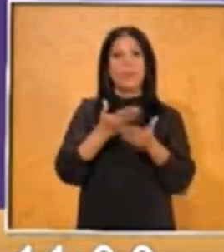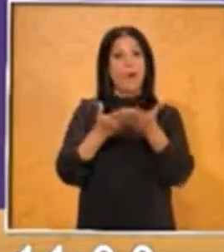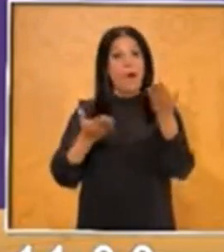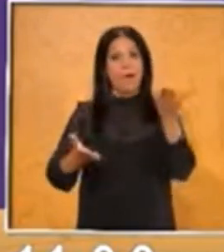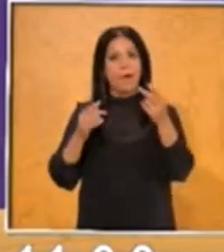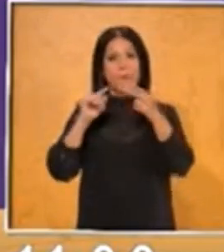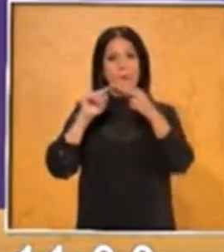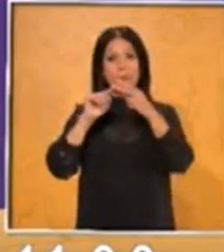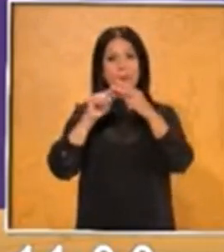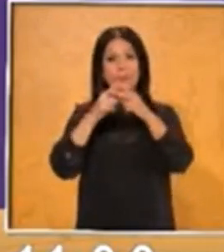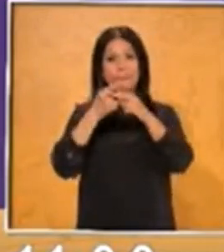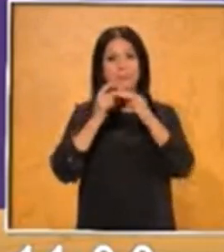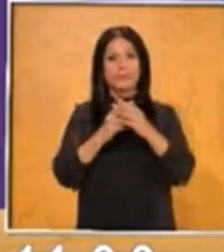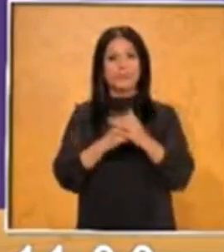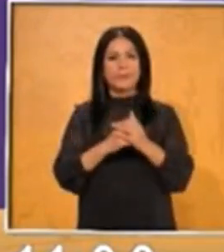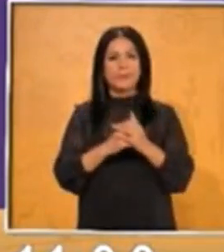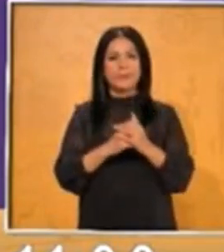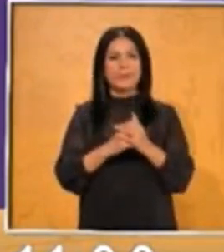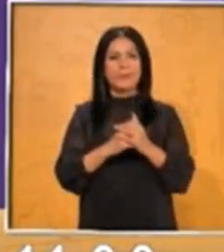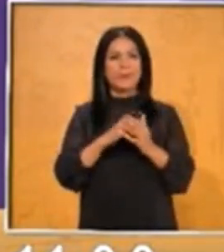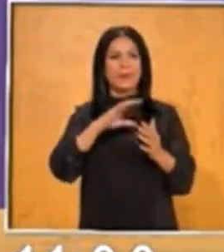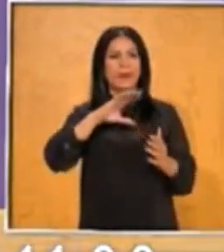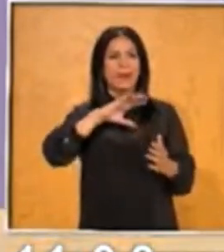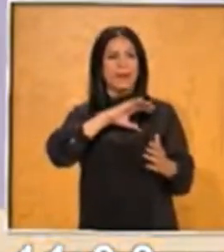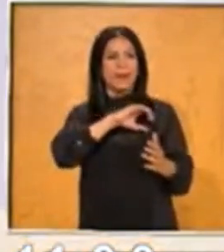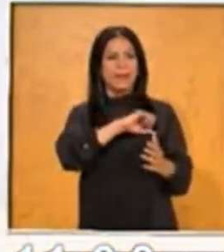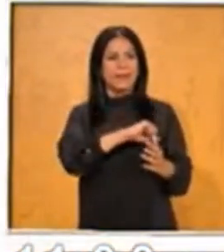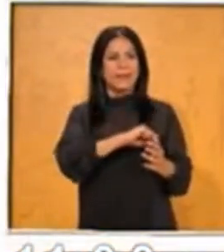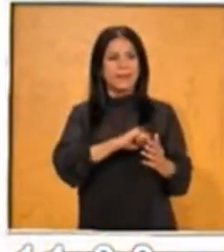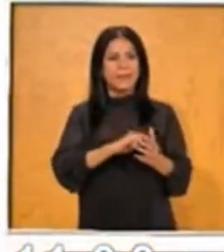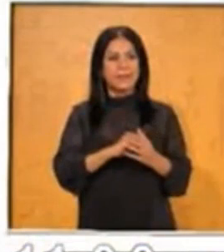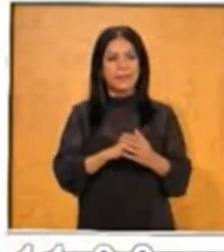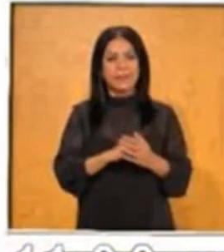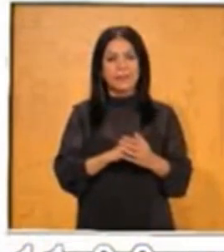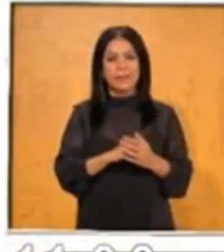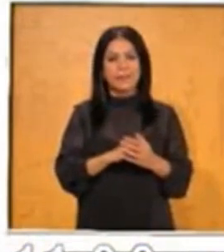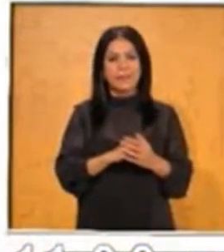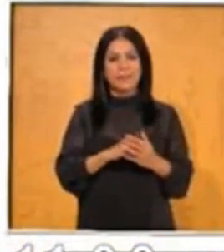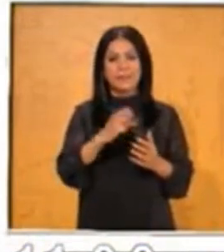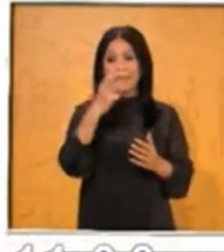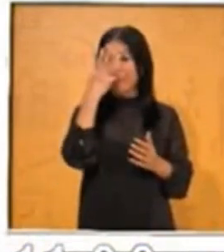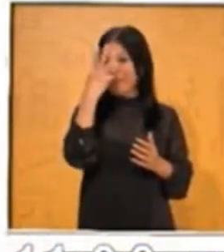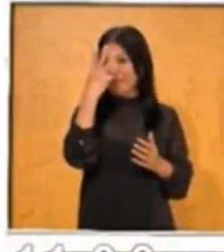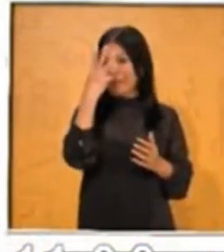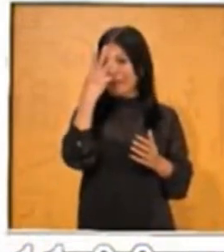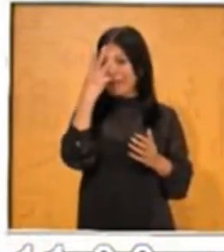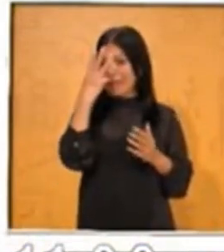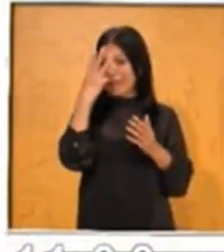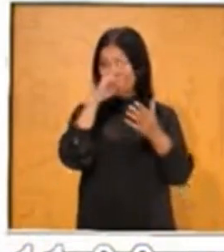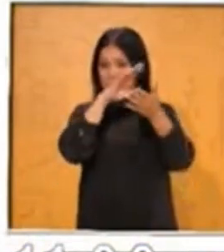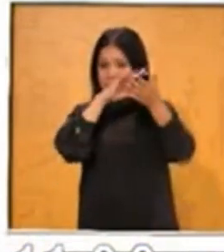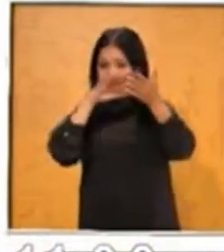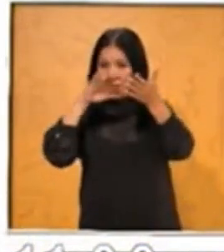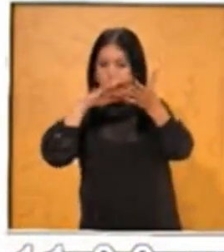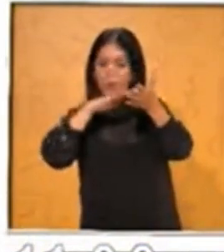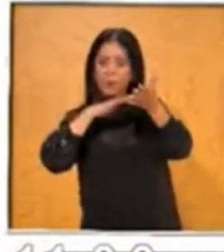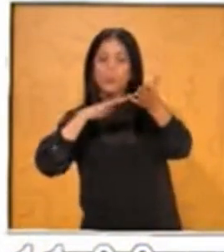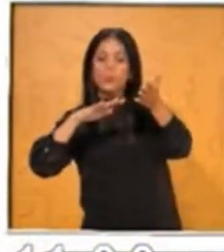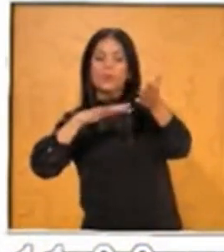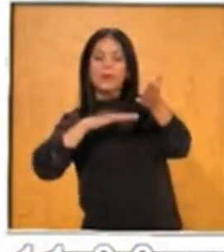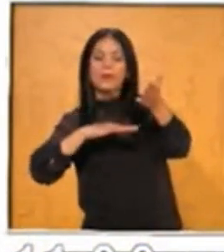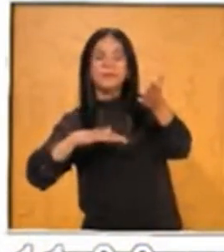recordamos que las características que tienen en común estos tres tipos de texto es que cuentan con personajes,